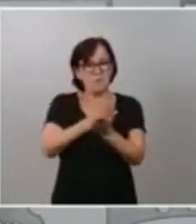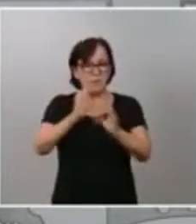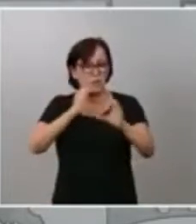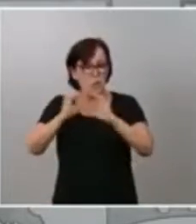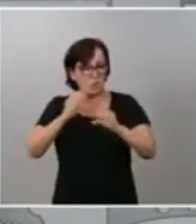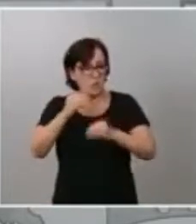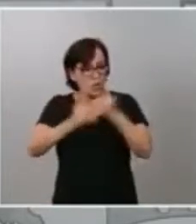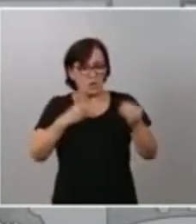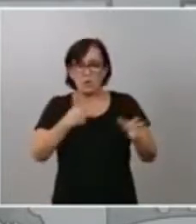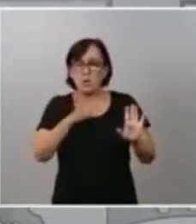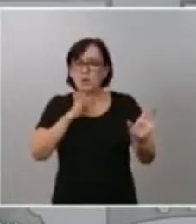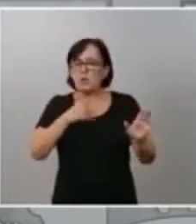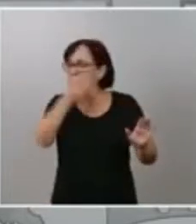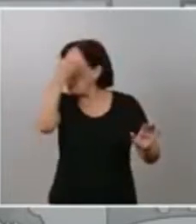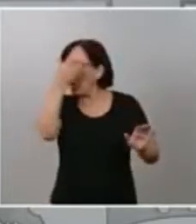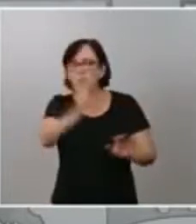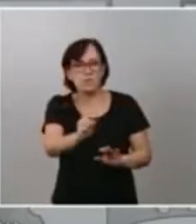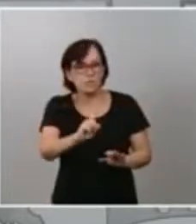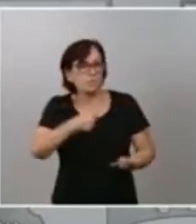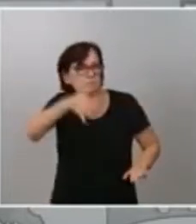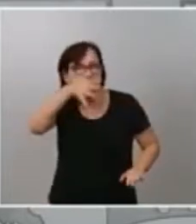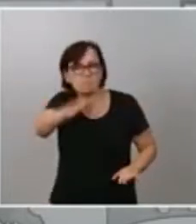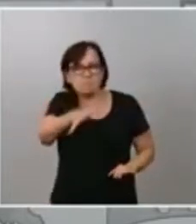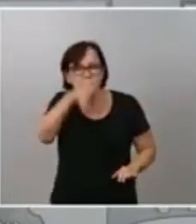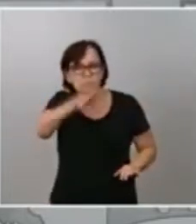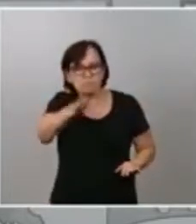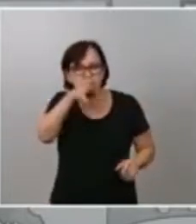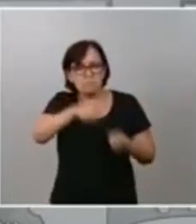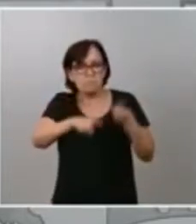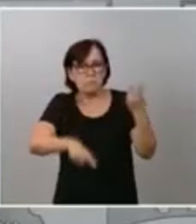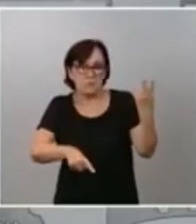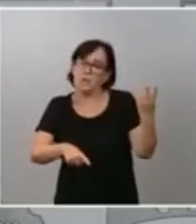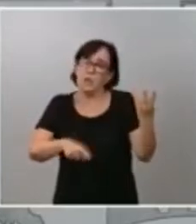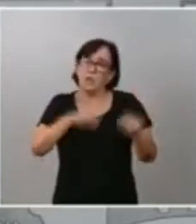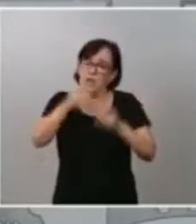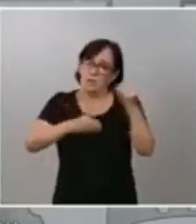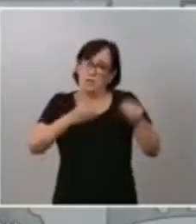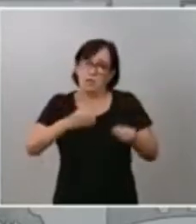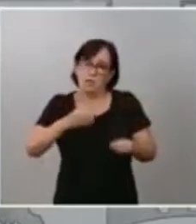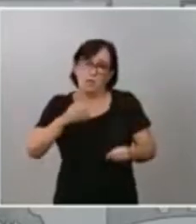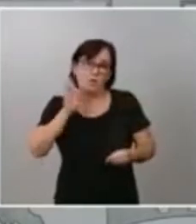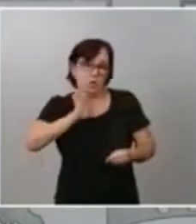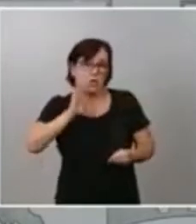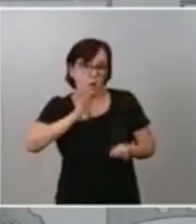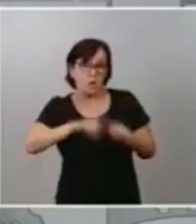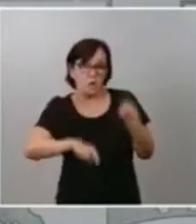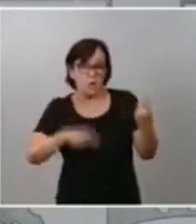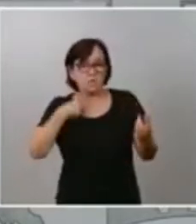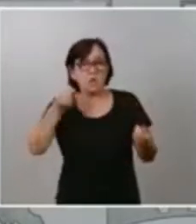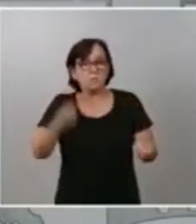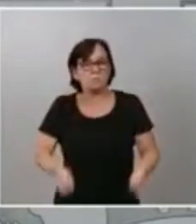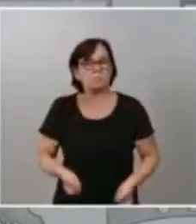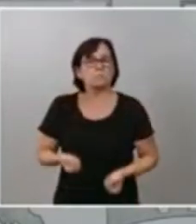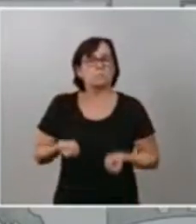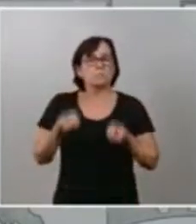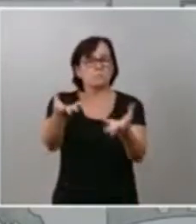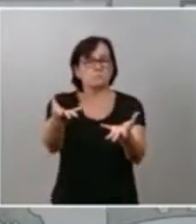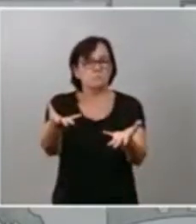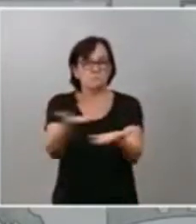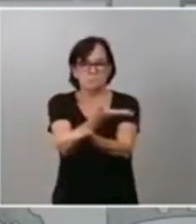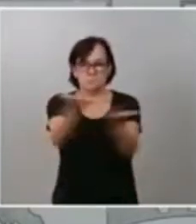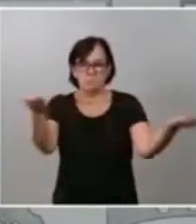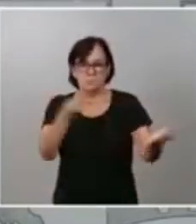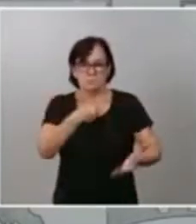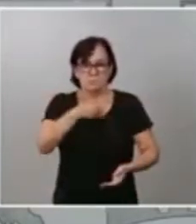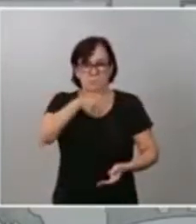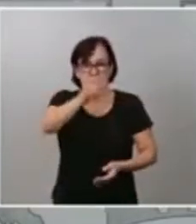hacia otro lado, han denunciado estas supuestas prácticas irregulares, las han puesto en conocimiento de la opinión pública española, los